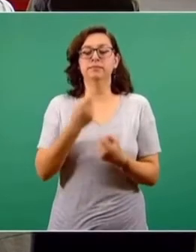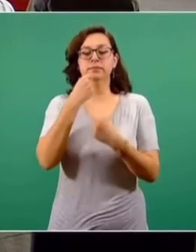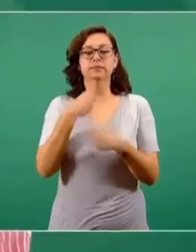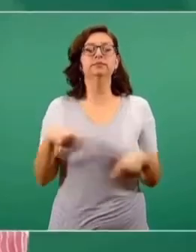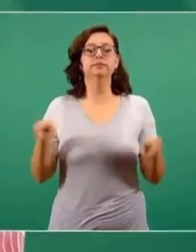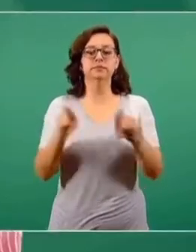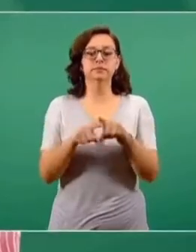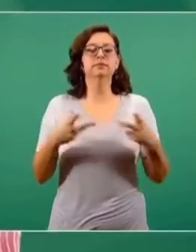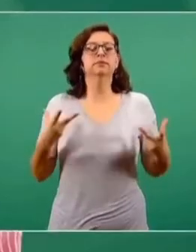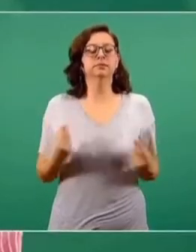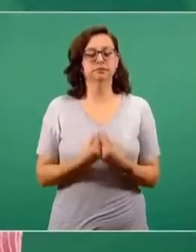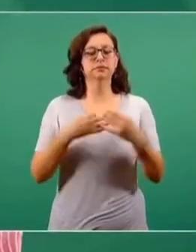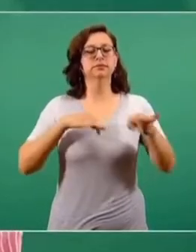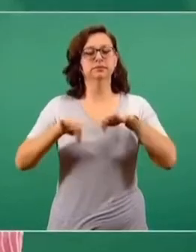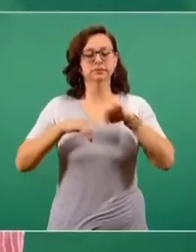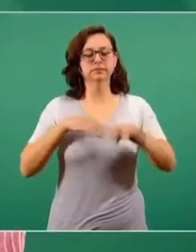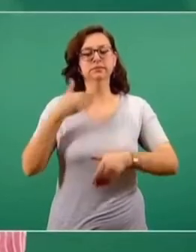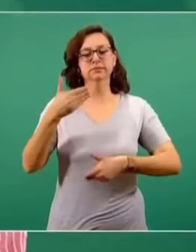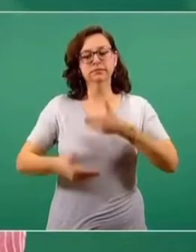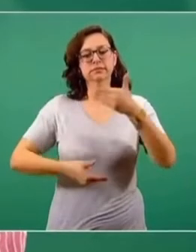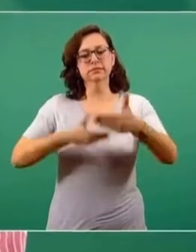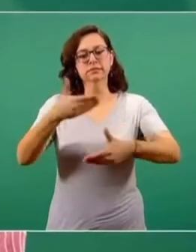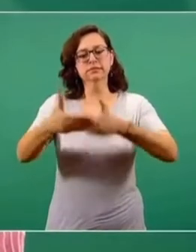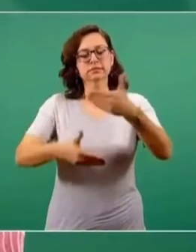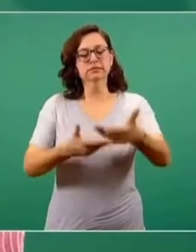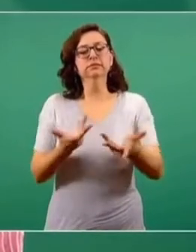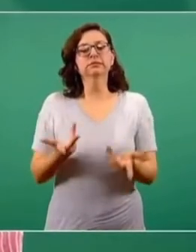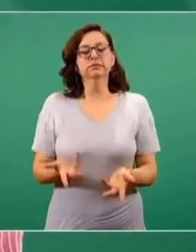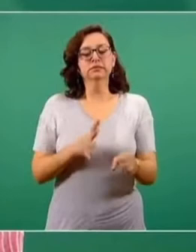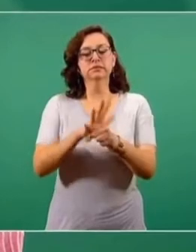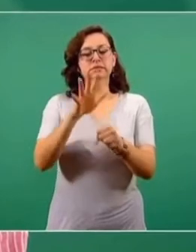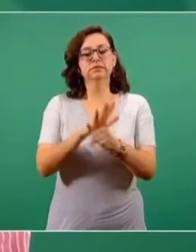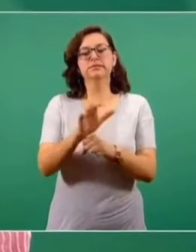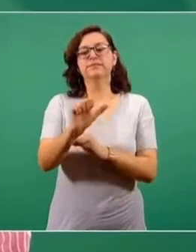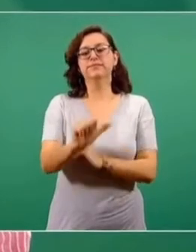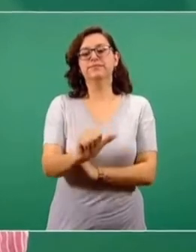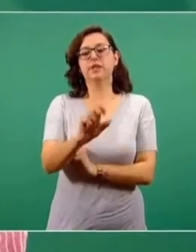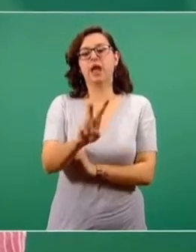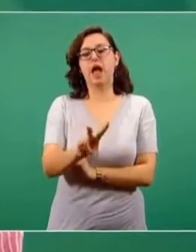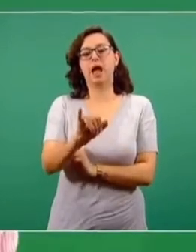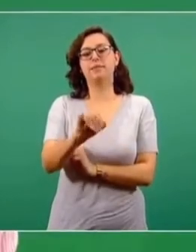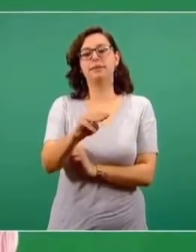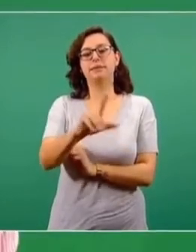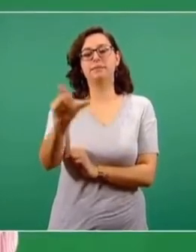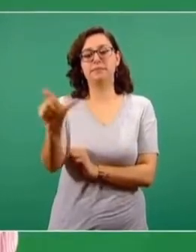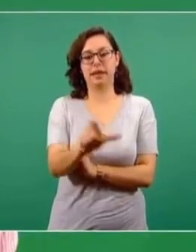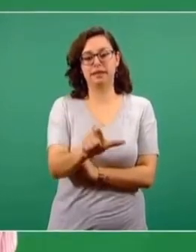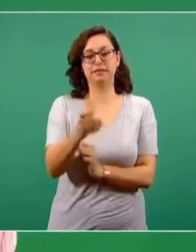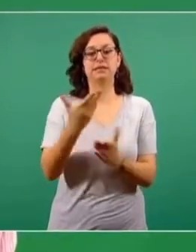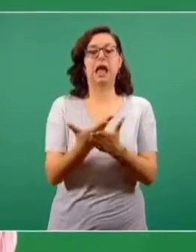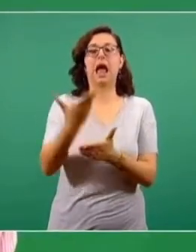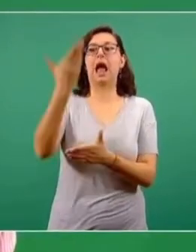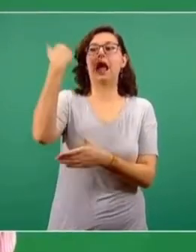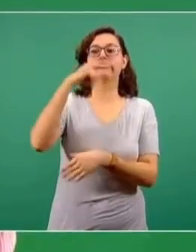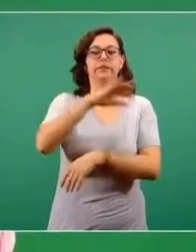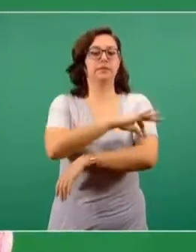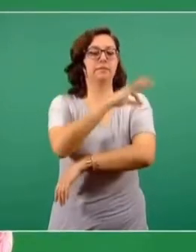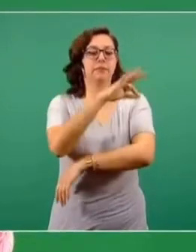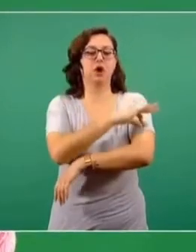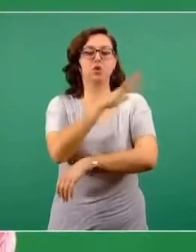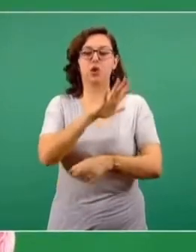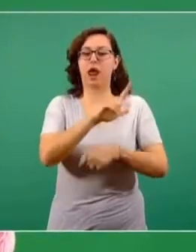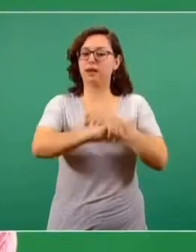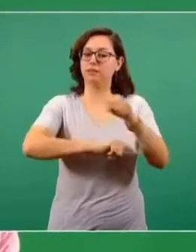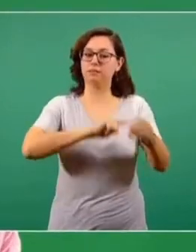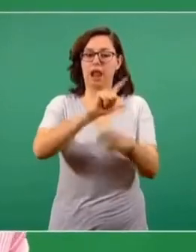trabajando para el interés nacional, es esta empresa Avimex, que originalmente producía vacunas para el